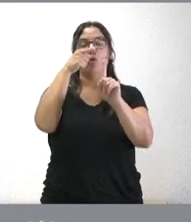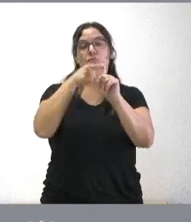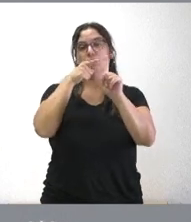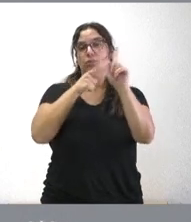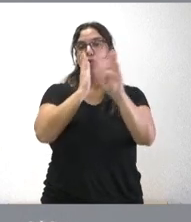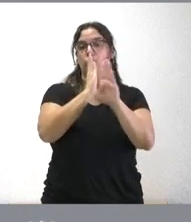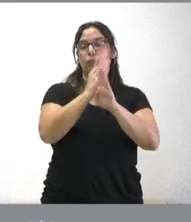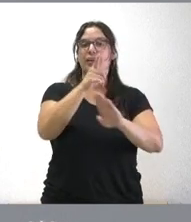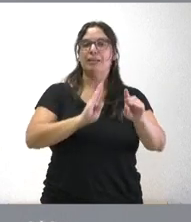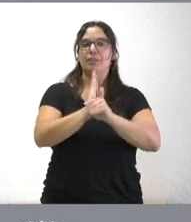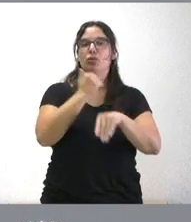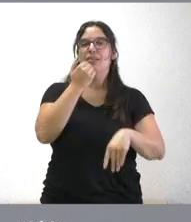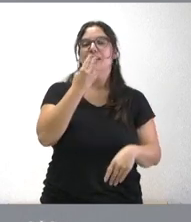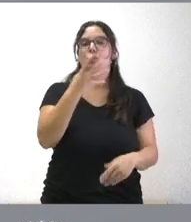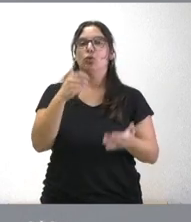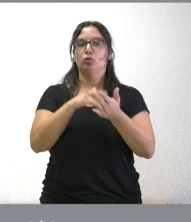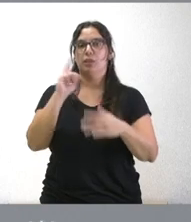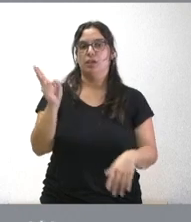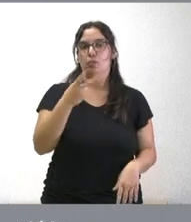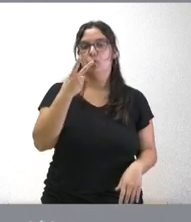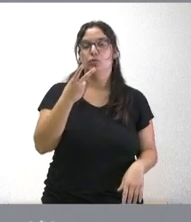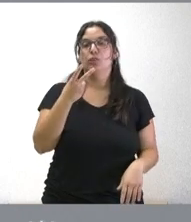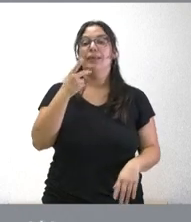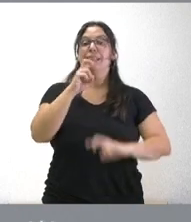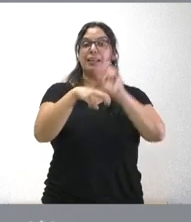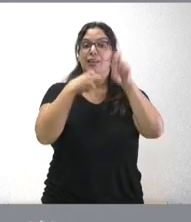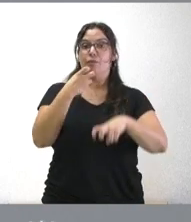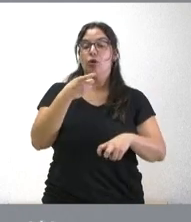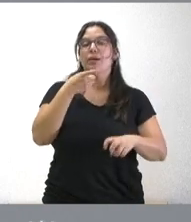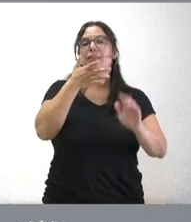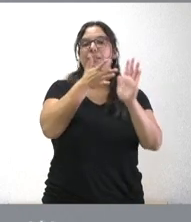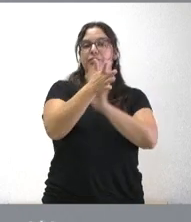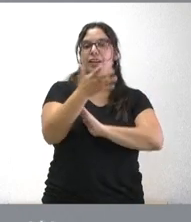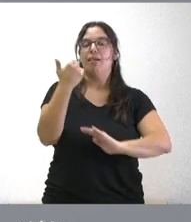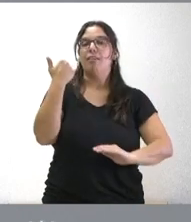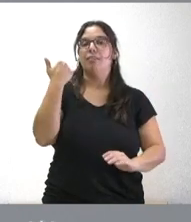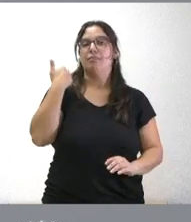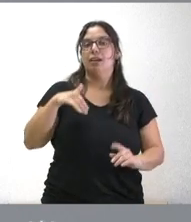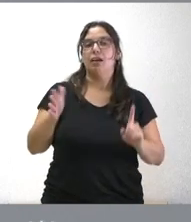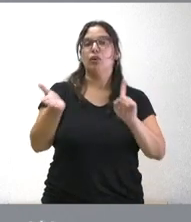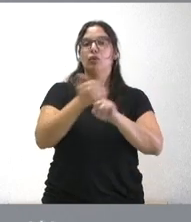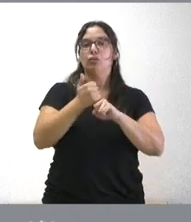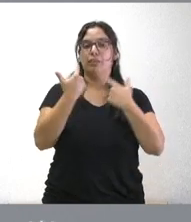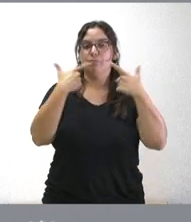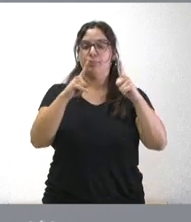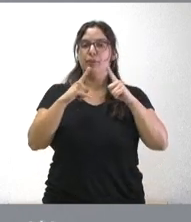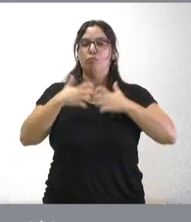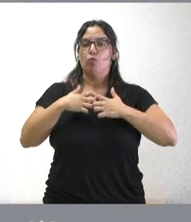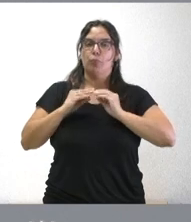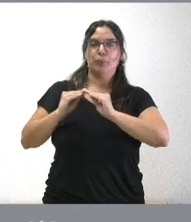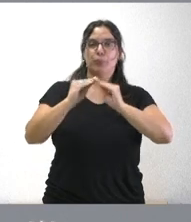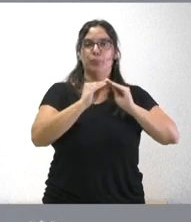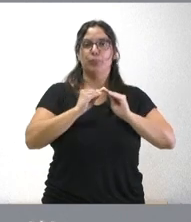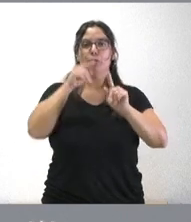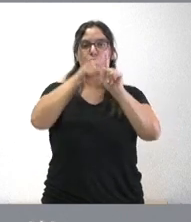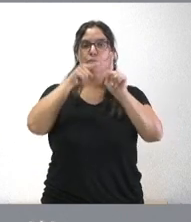supondrá una inversión de casi 400.000 euros. Con esta reforma se consigue la unidad funcional del punto de atención continuada y se logra